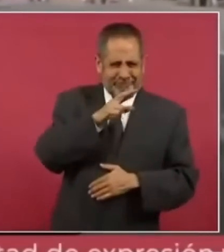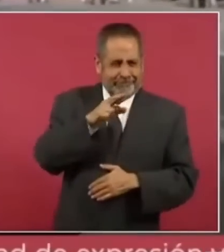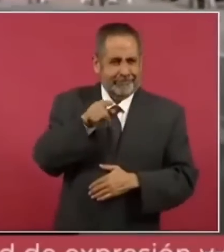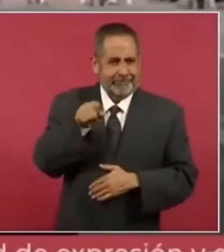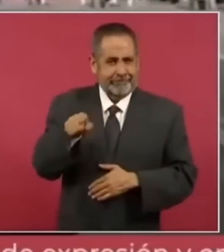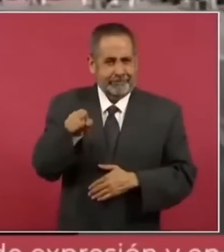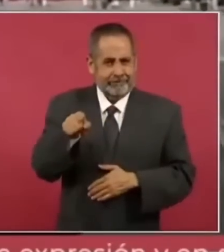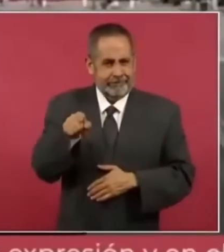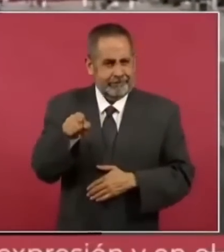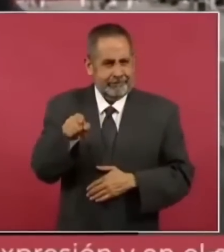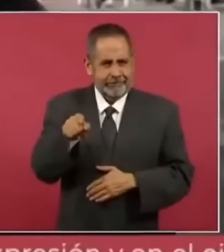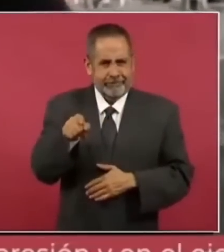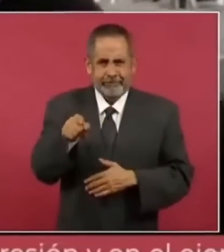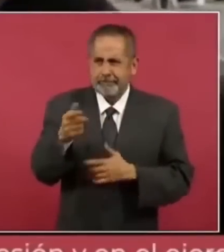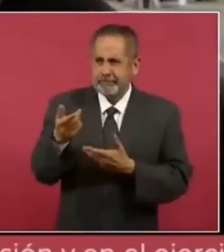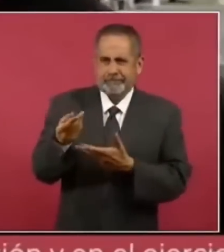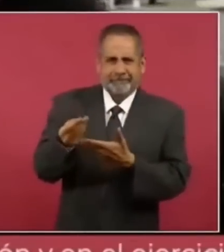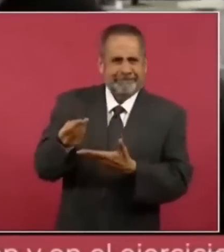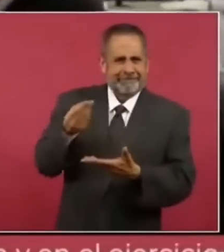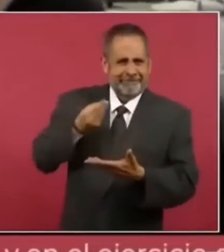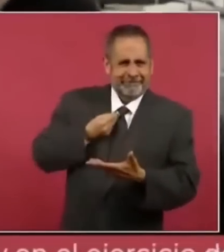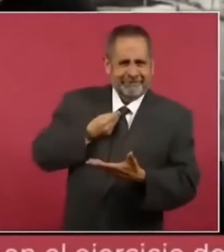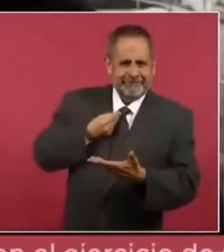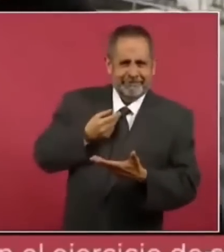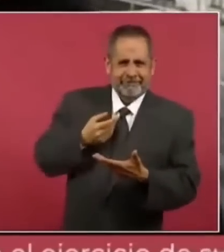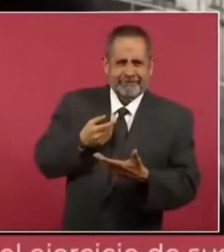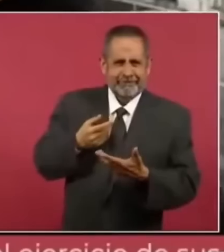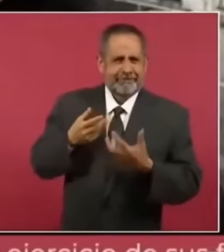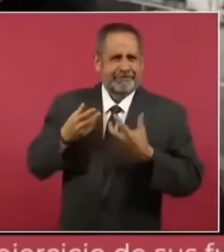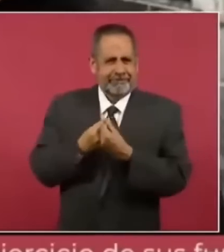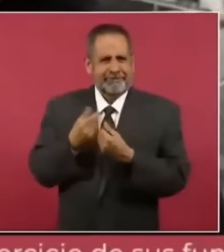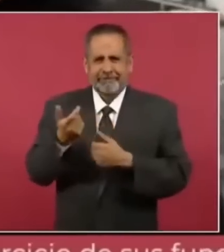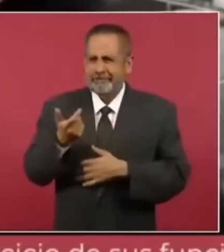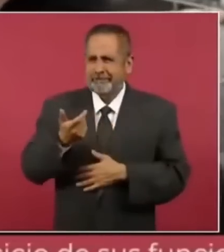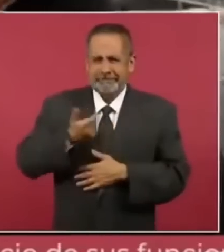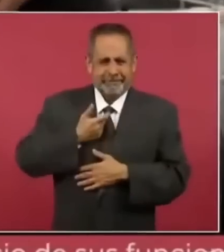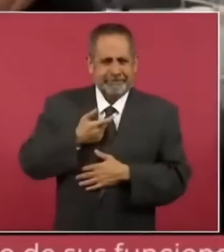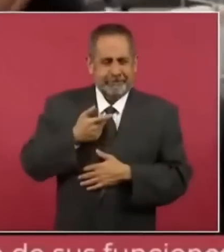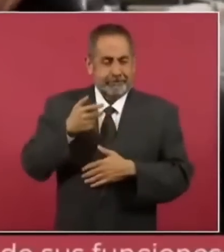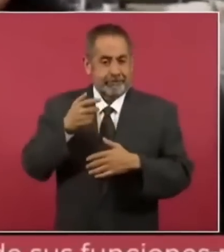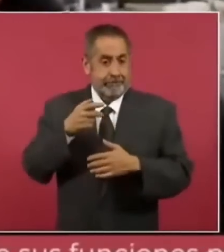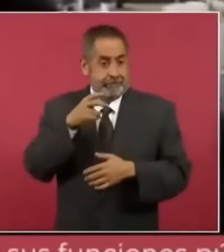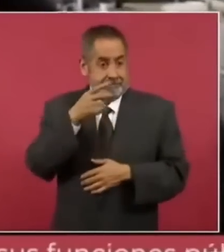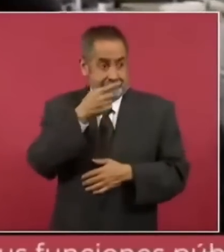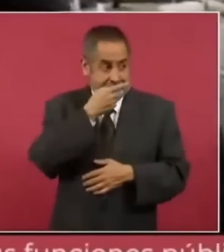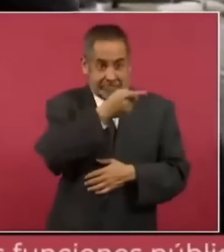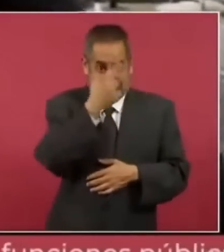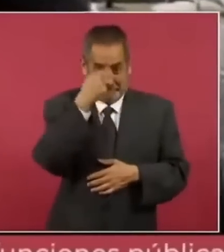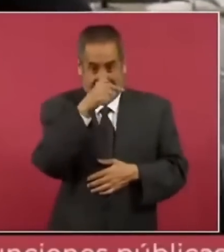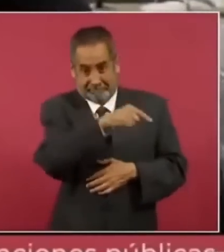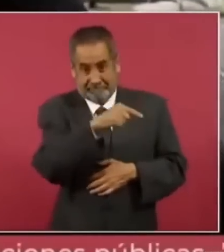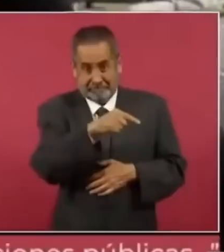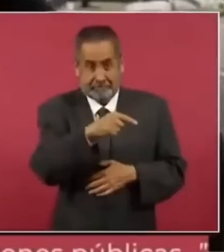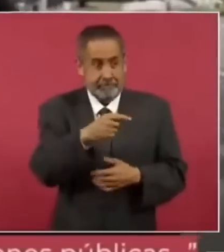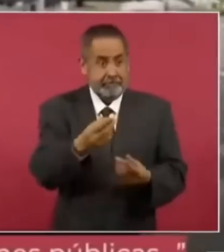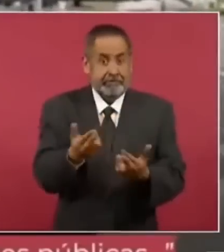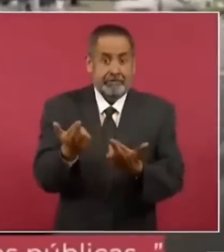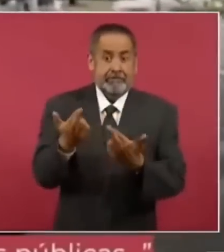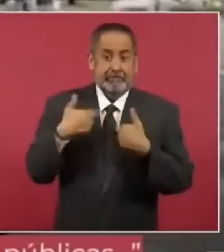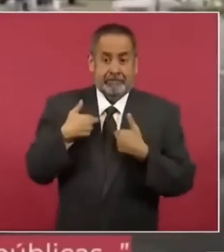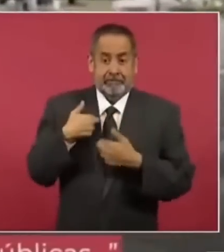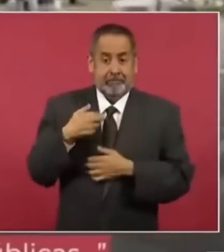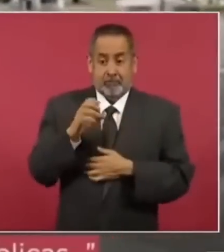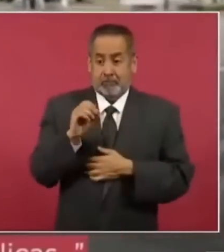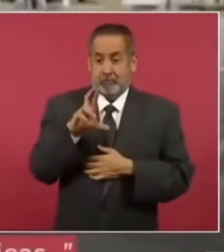que surja, irían en mi pueblo, porque me trae el oro de